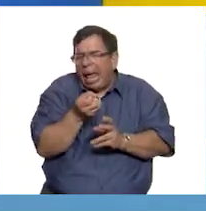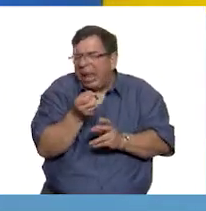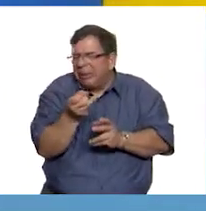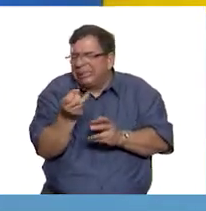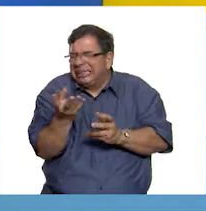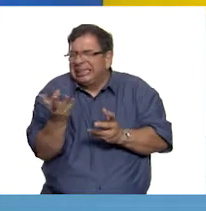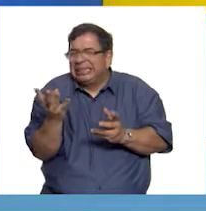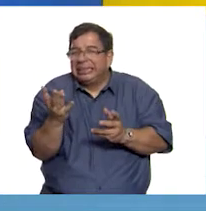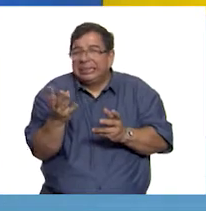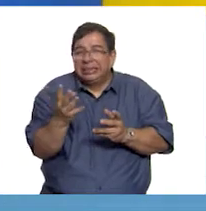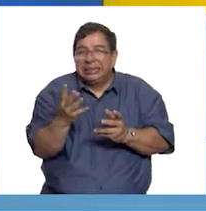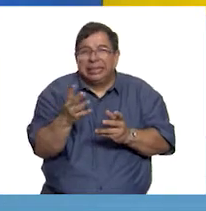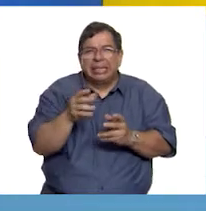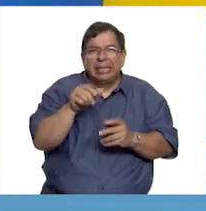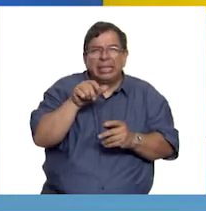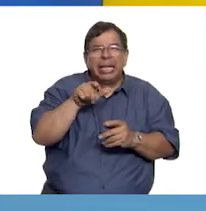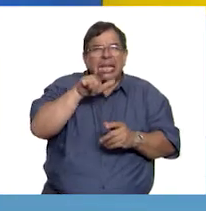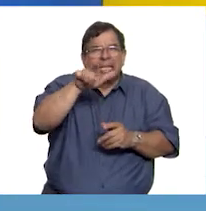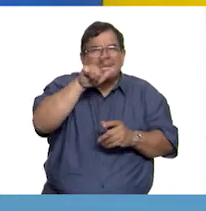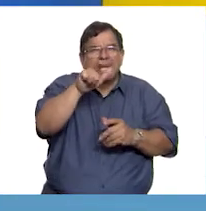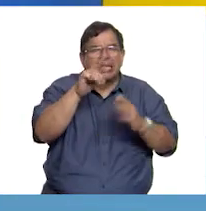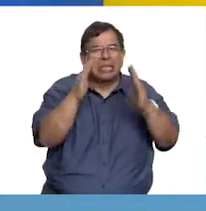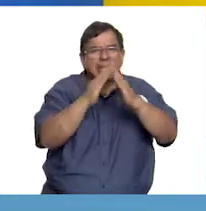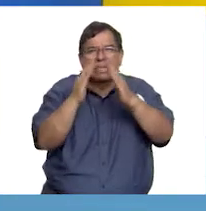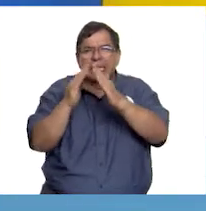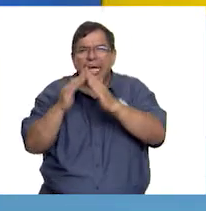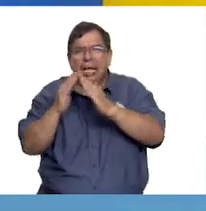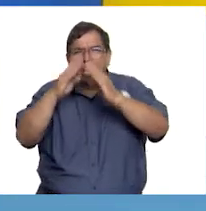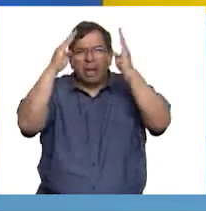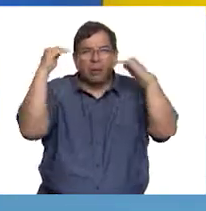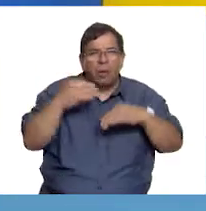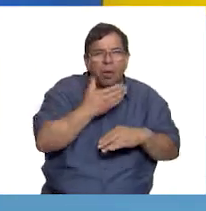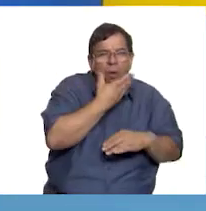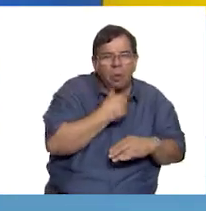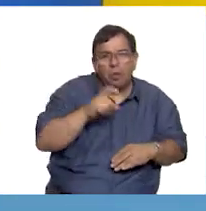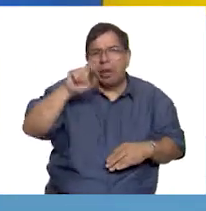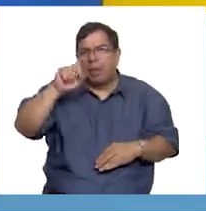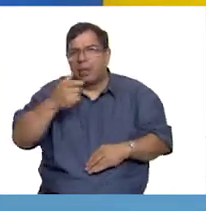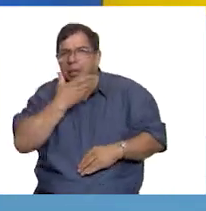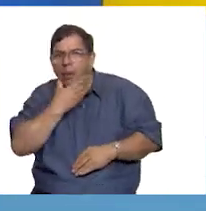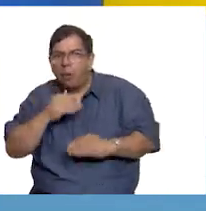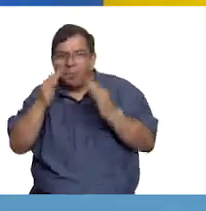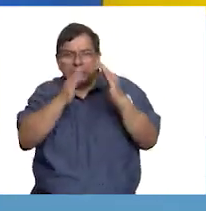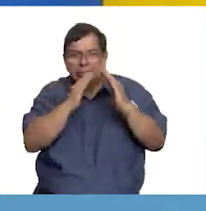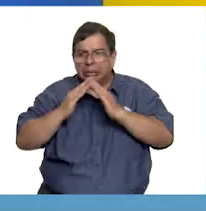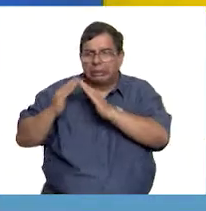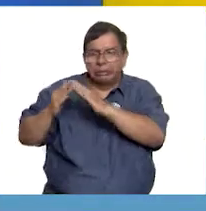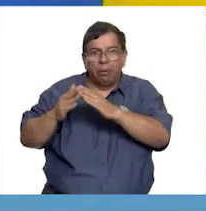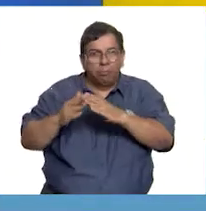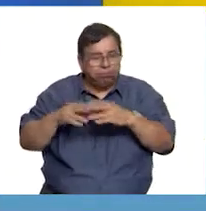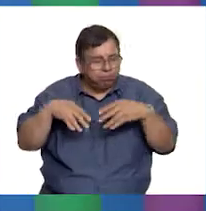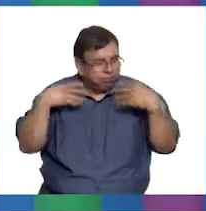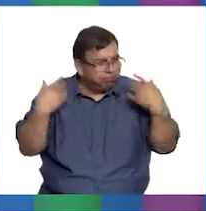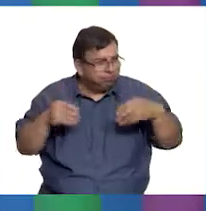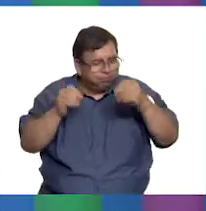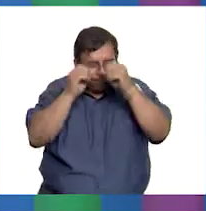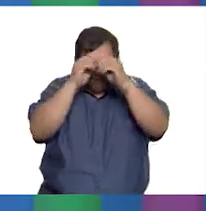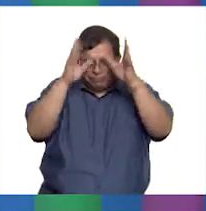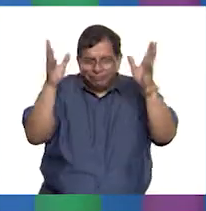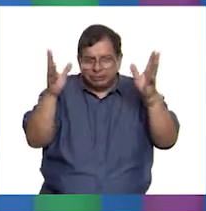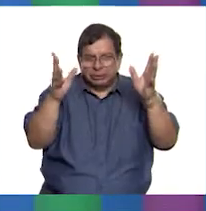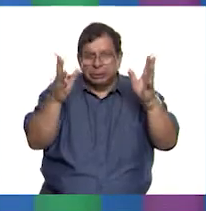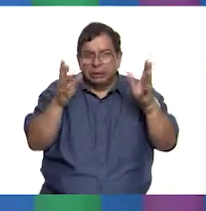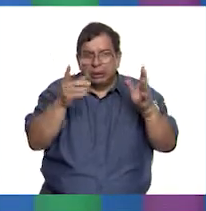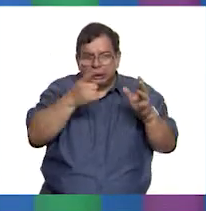historiadores, 17 monasterios de monjas y 20 de monjes. ¿Se imaginan? Todos ellos